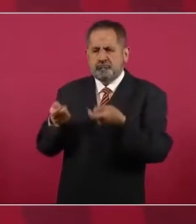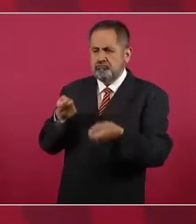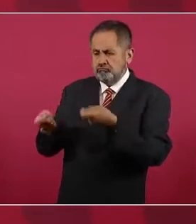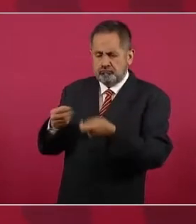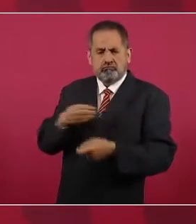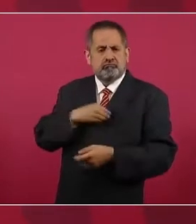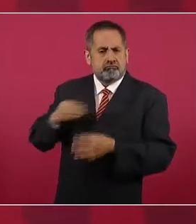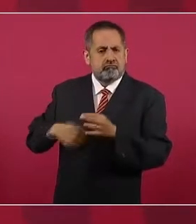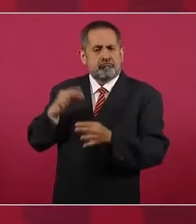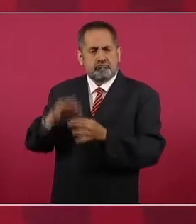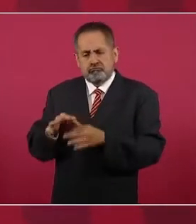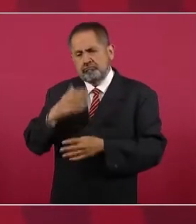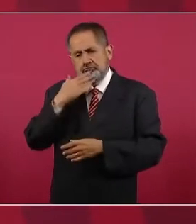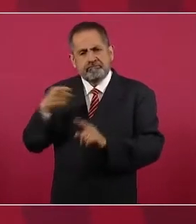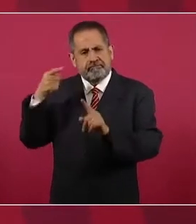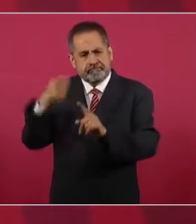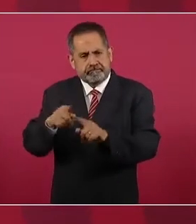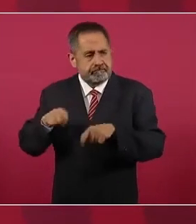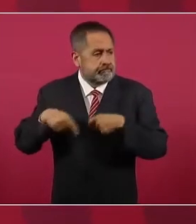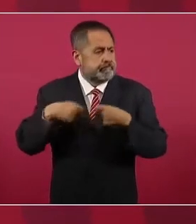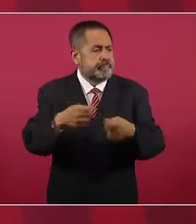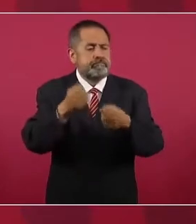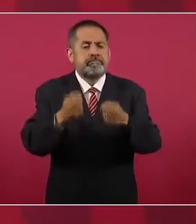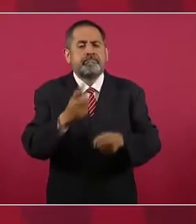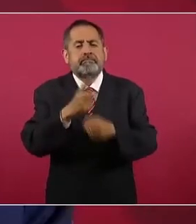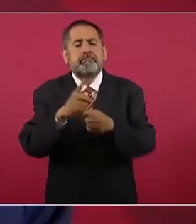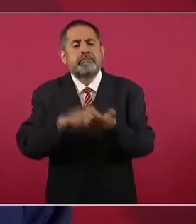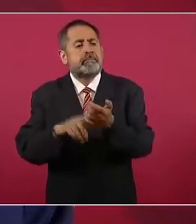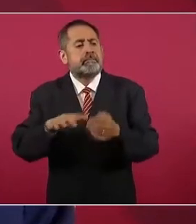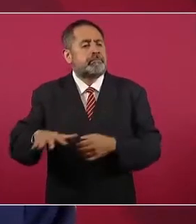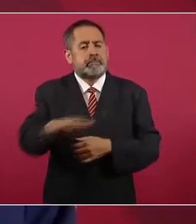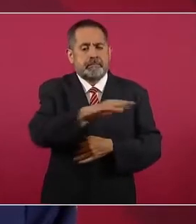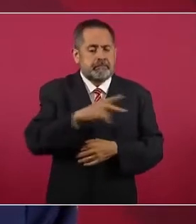función de garantizar la seguridad pública.